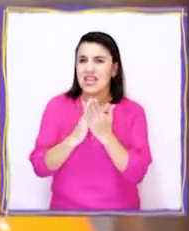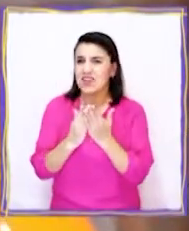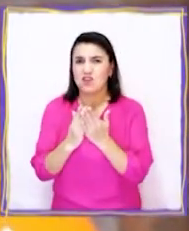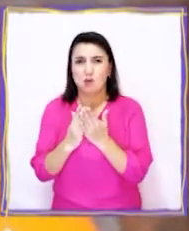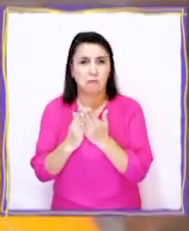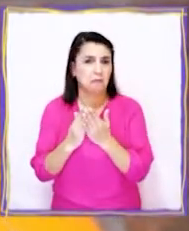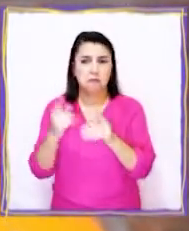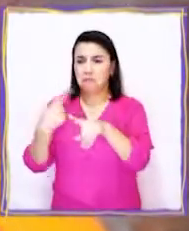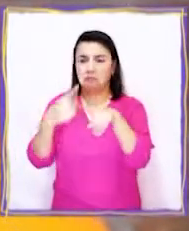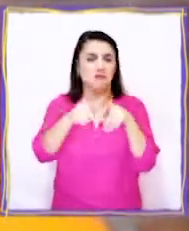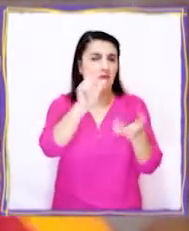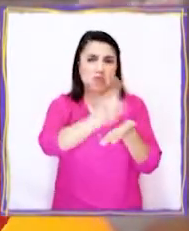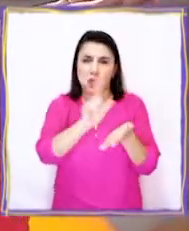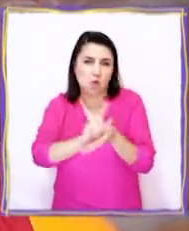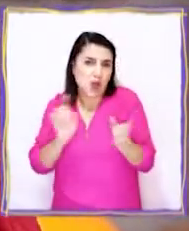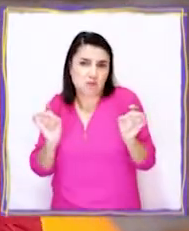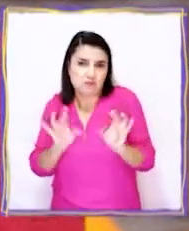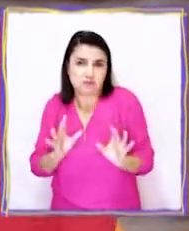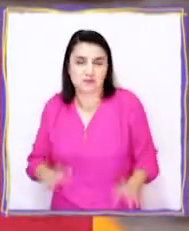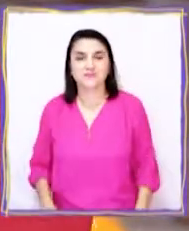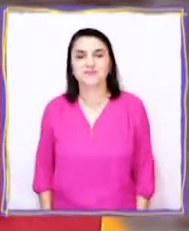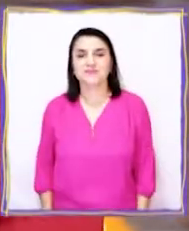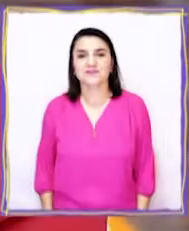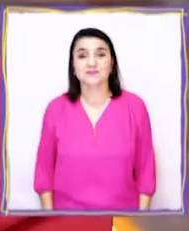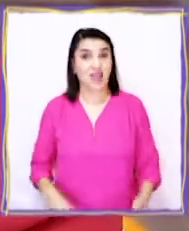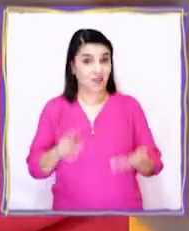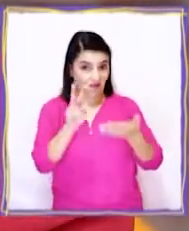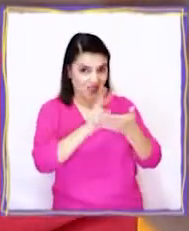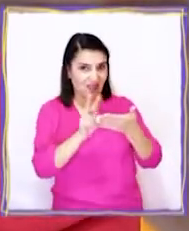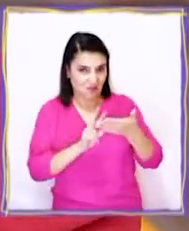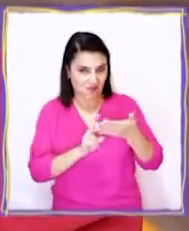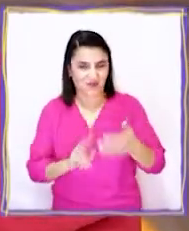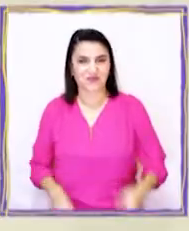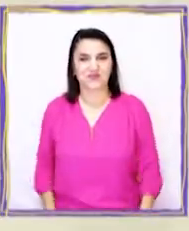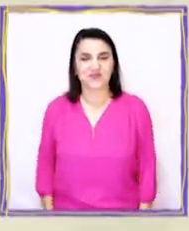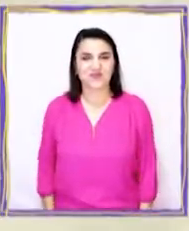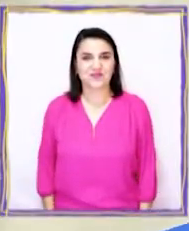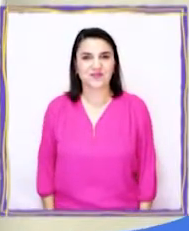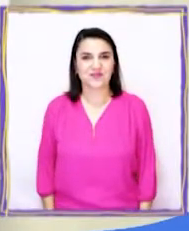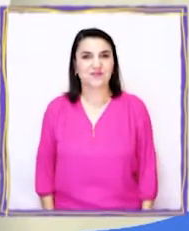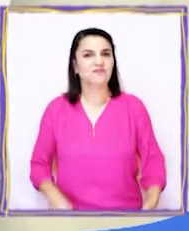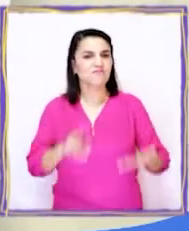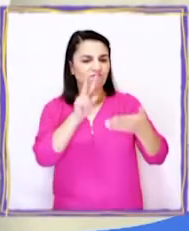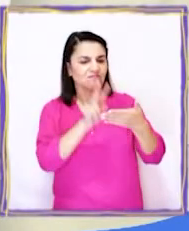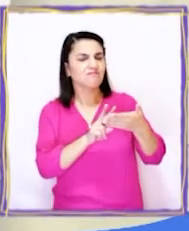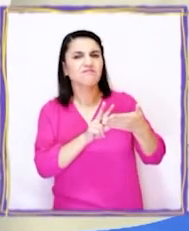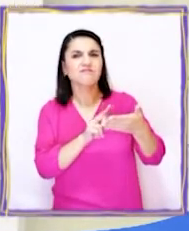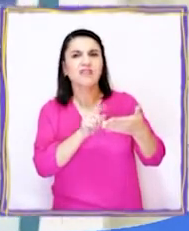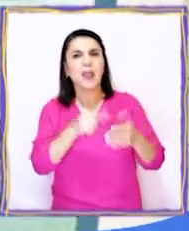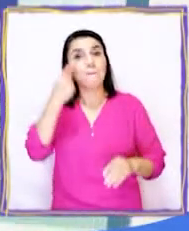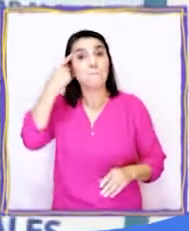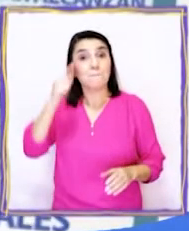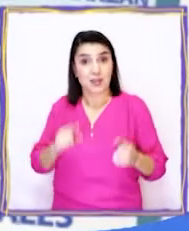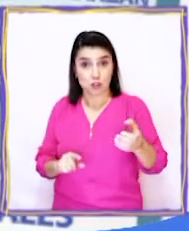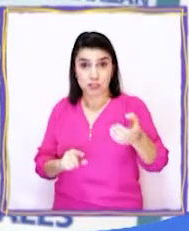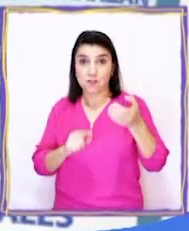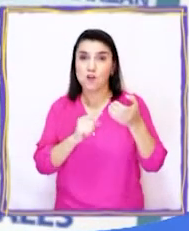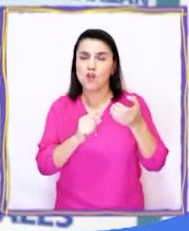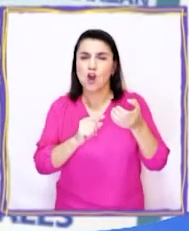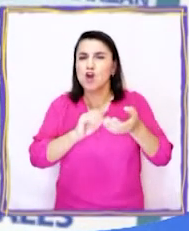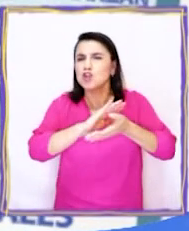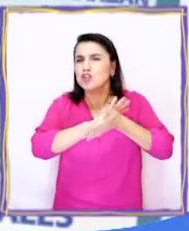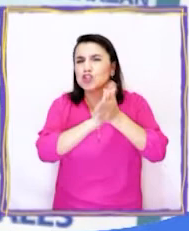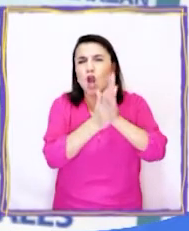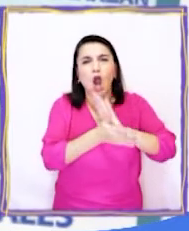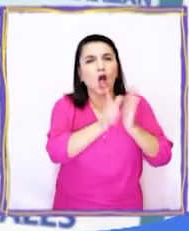independientemente de donde vivamos. Veamos qué más dice el texto. Dice... Pero los teléfonos móviles